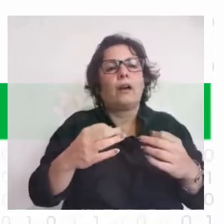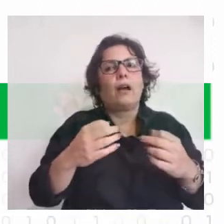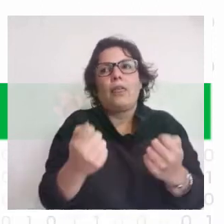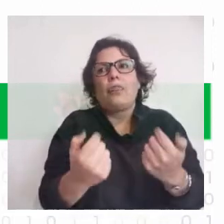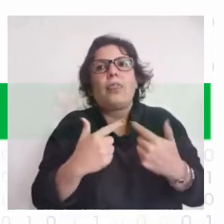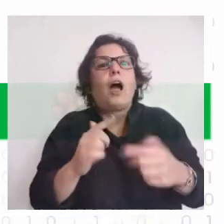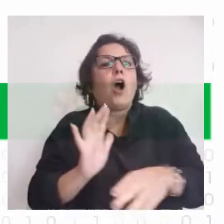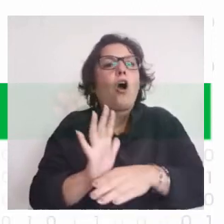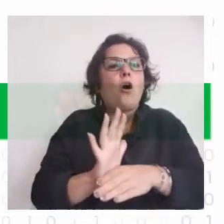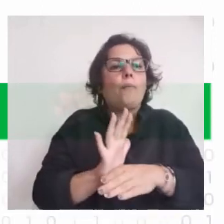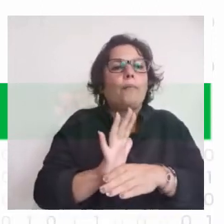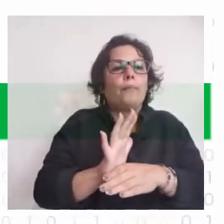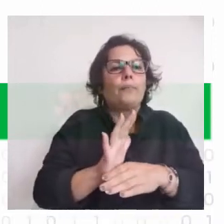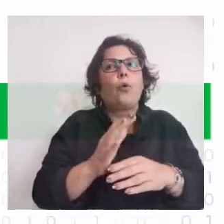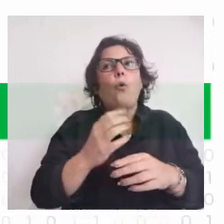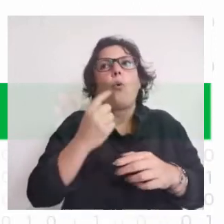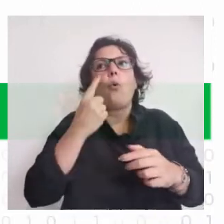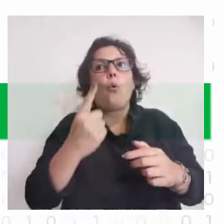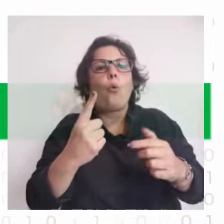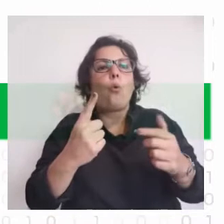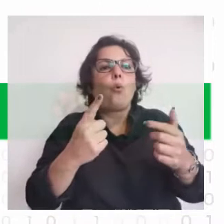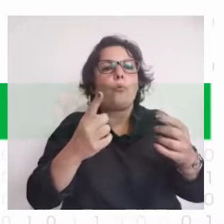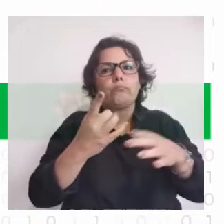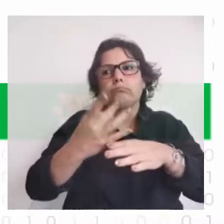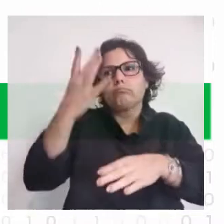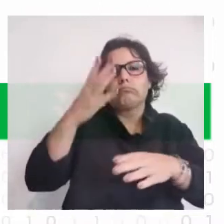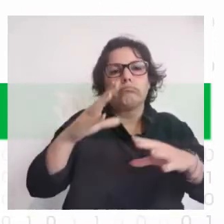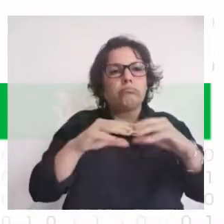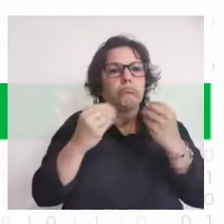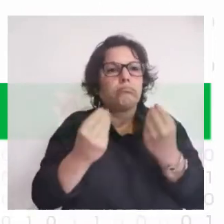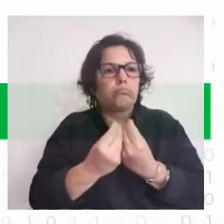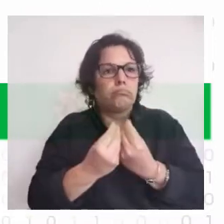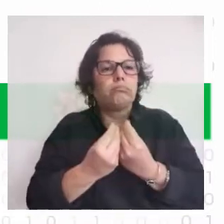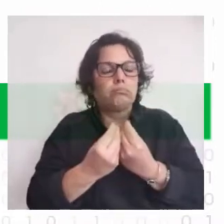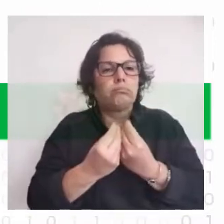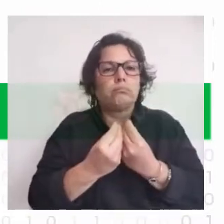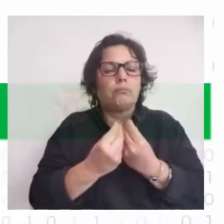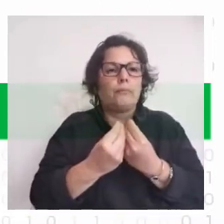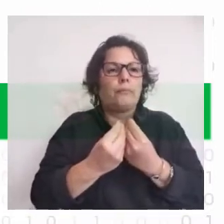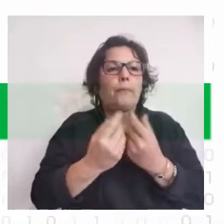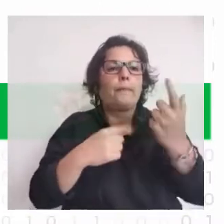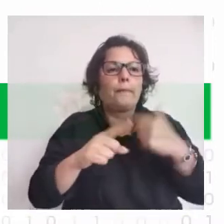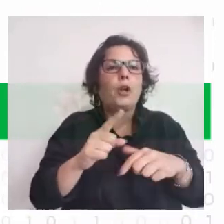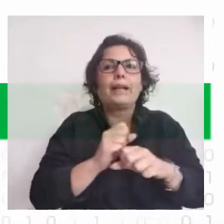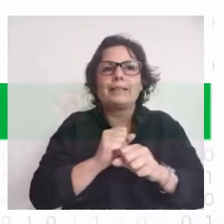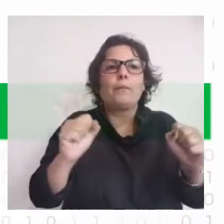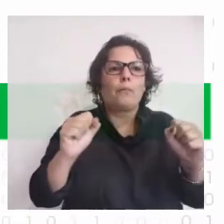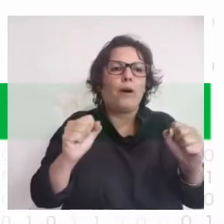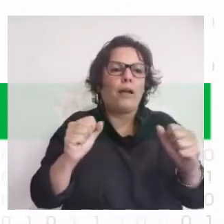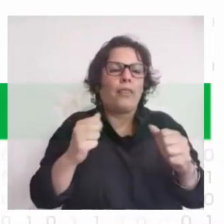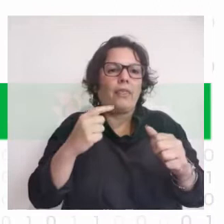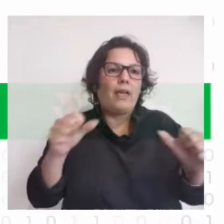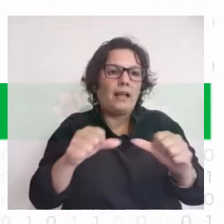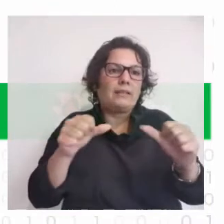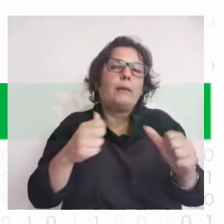un perfeccionalismo total de lo que se puede sentir después en tanto. Por